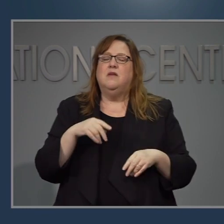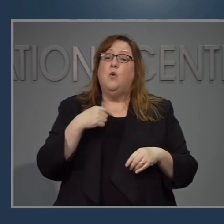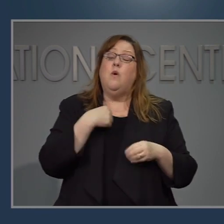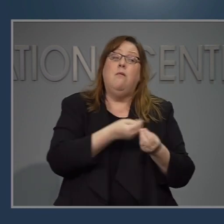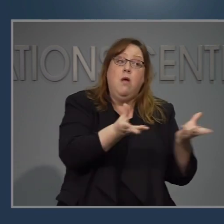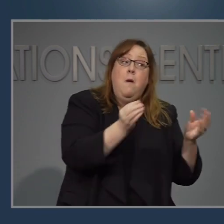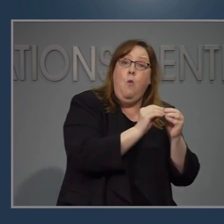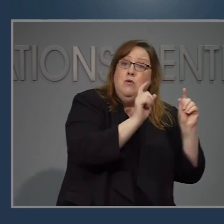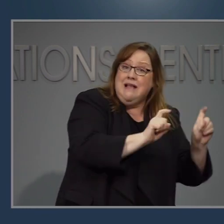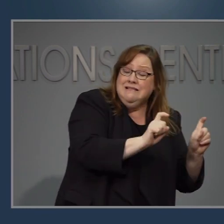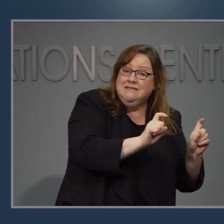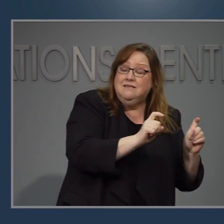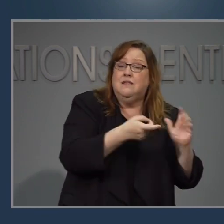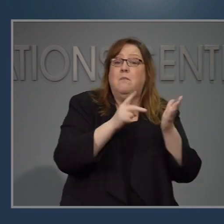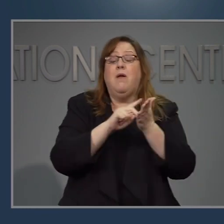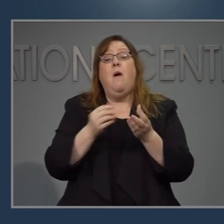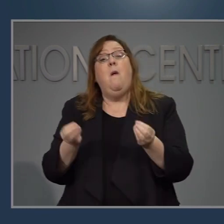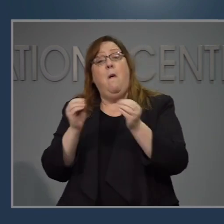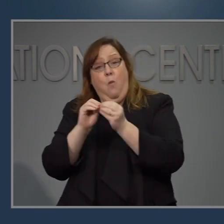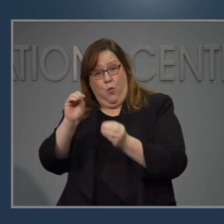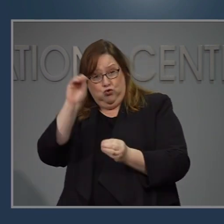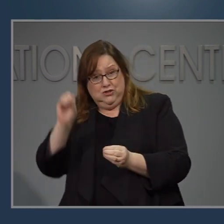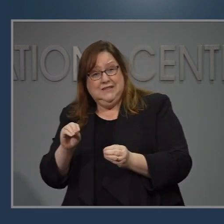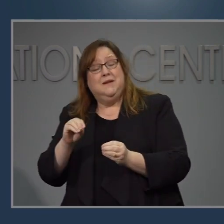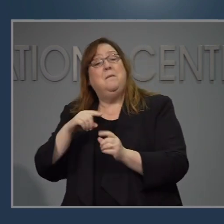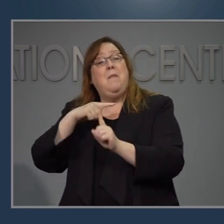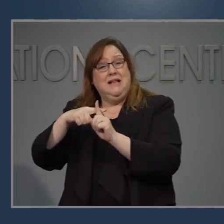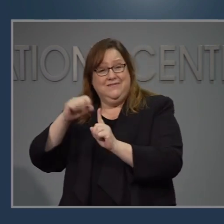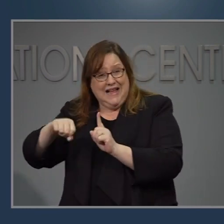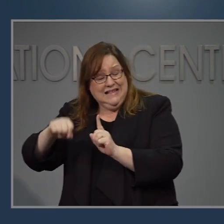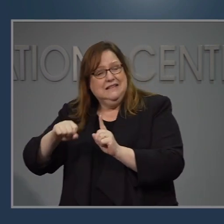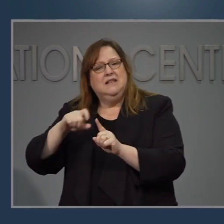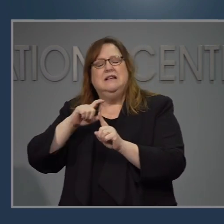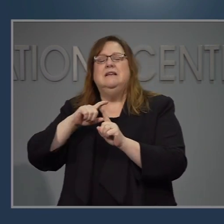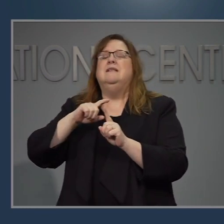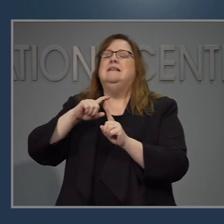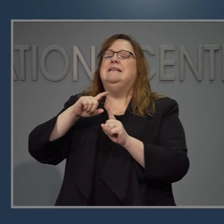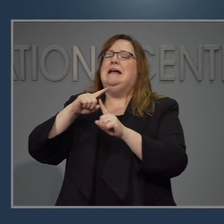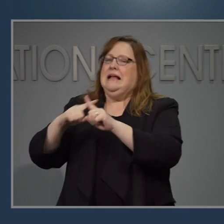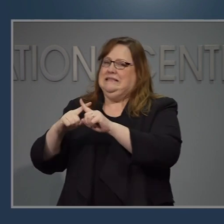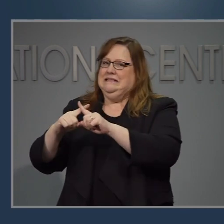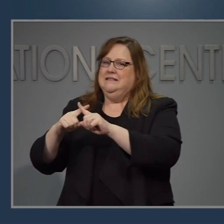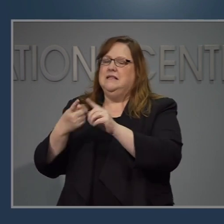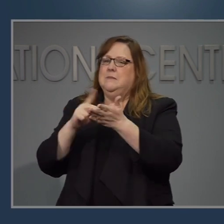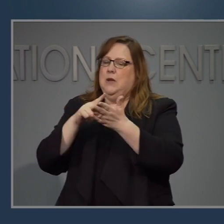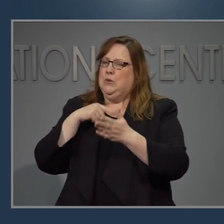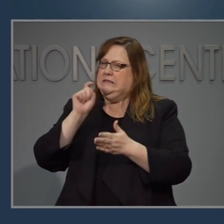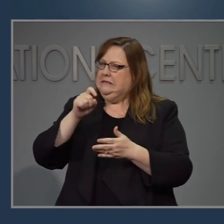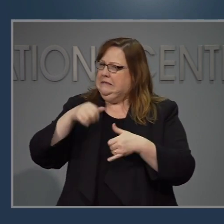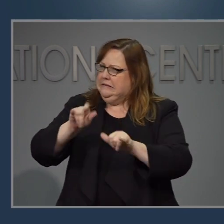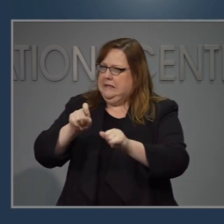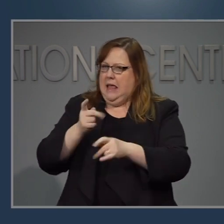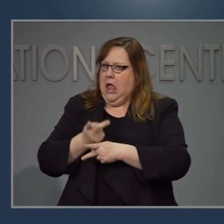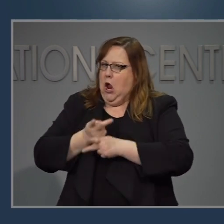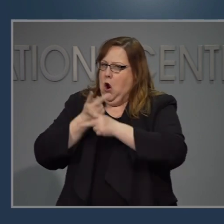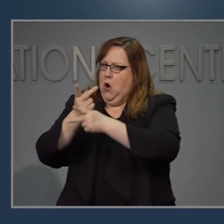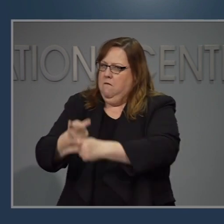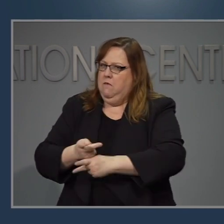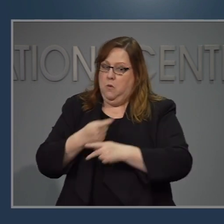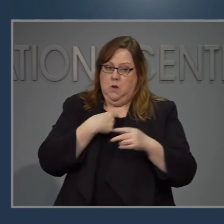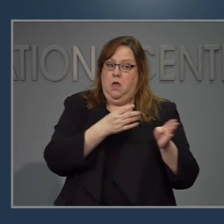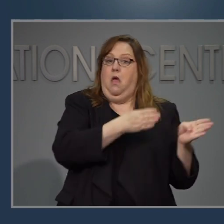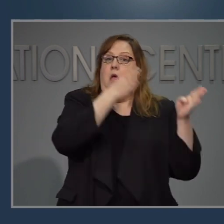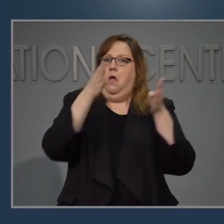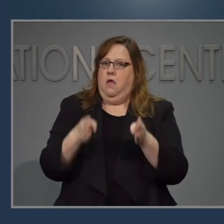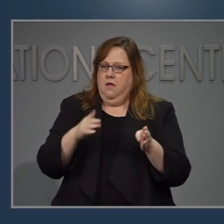pruebas. Pero también nos está dando la señal de que tenemos que tomar un enfoque más precavido para la fase dos.